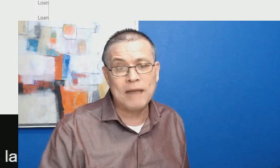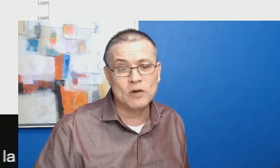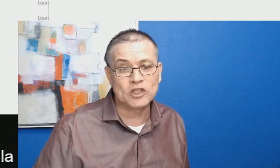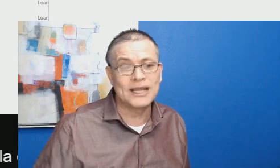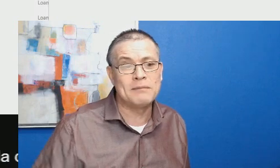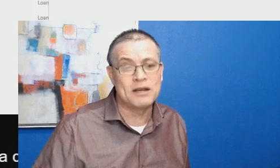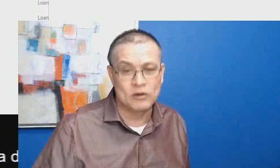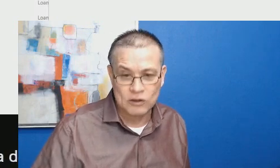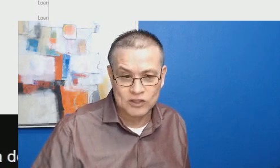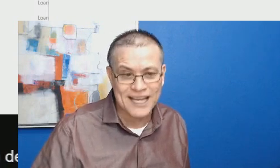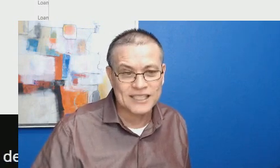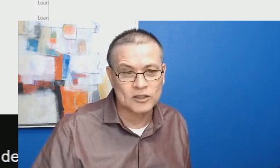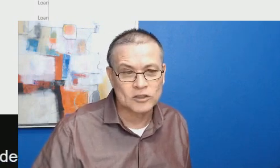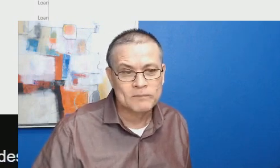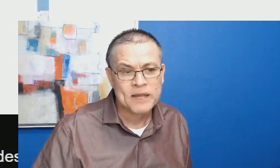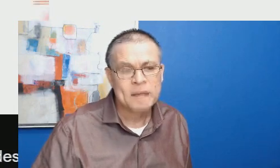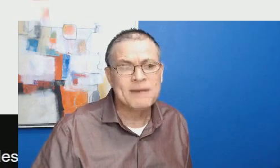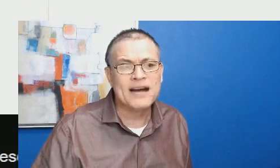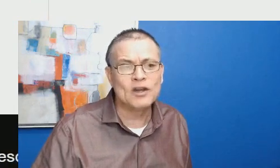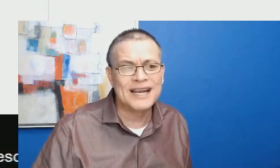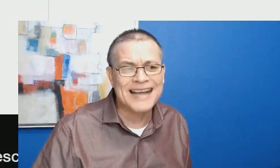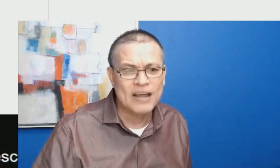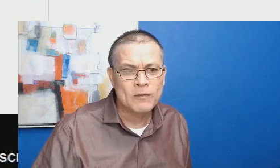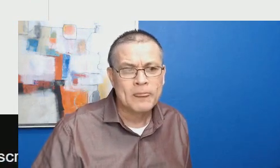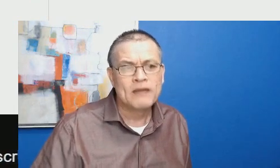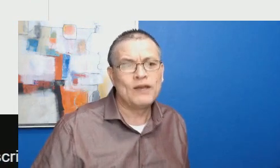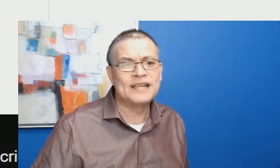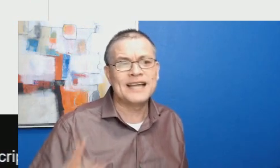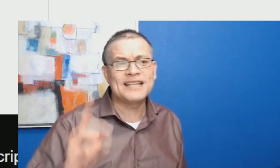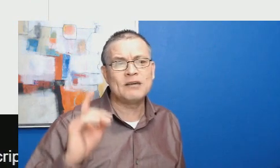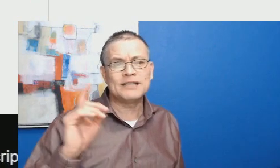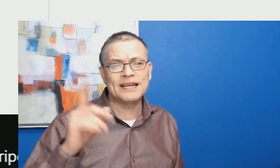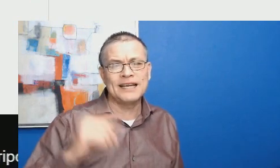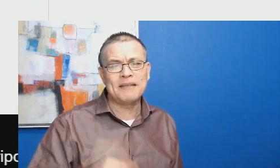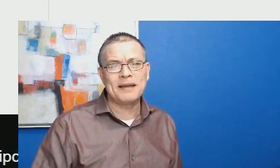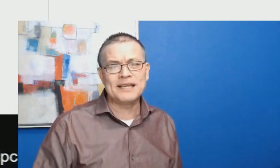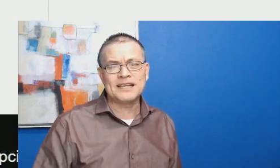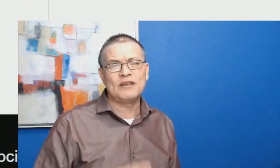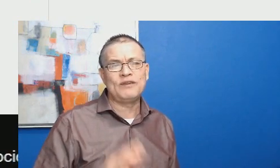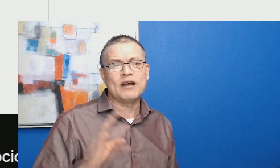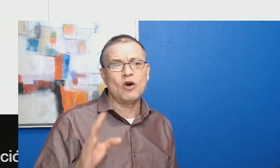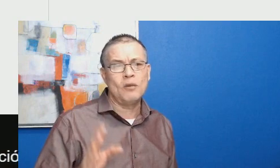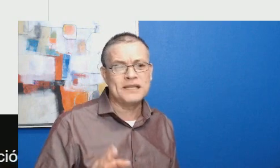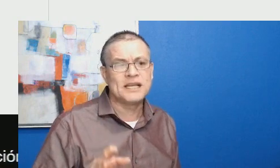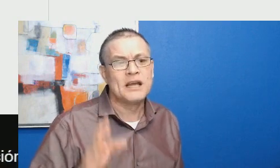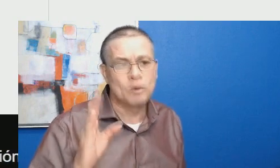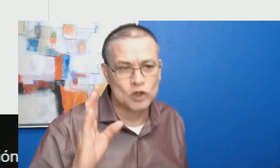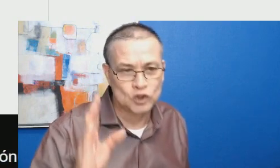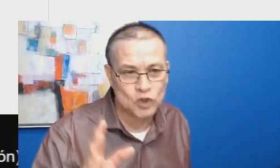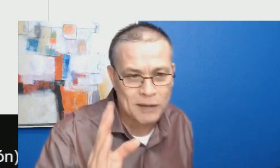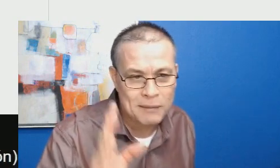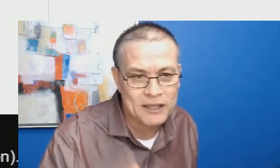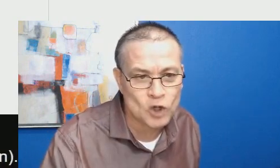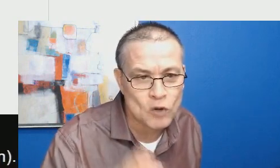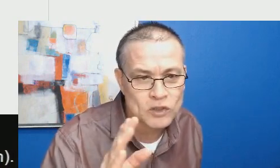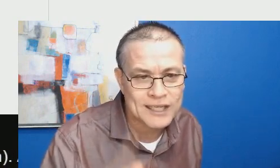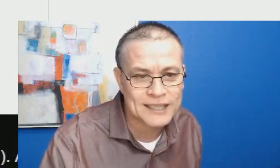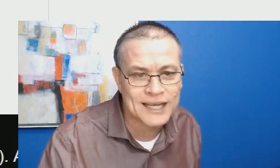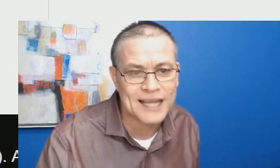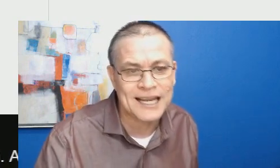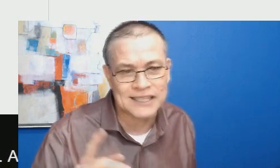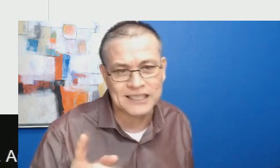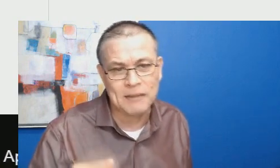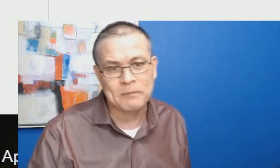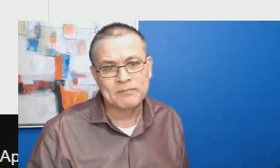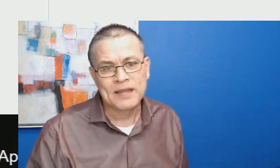deseo a ambos el mayor de los éxitos. Mario Delgado, felicidades a nuestra querida maestra Delfina Gómez por su nombramiento como